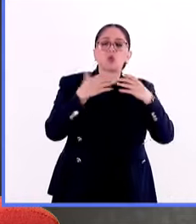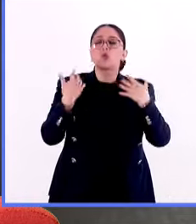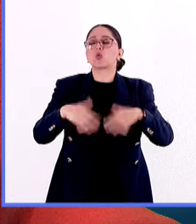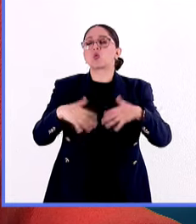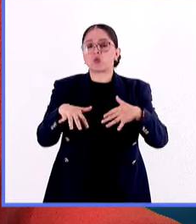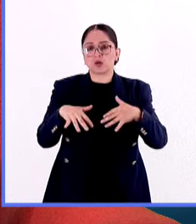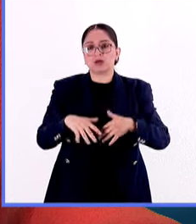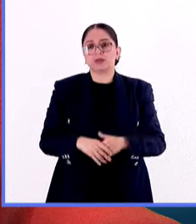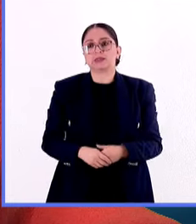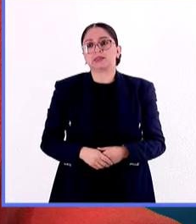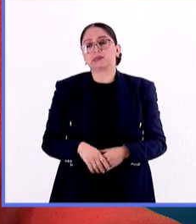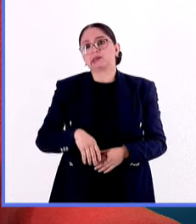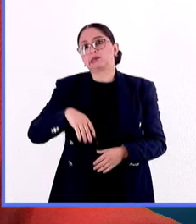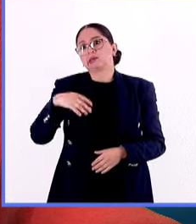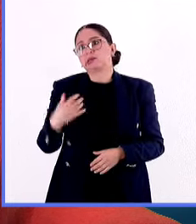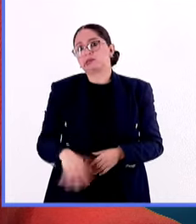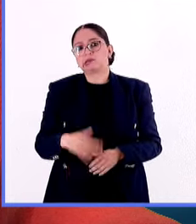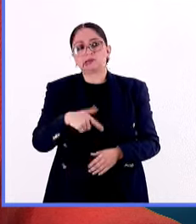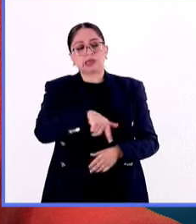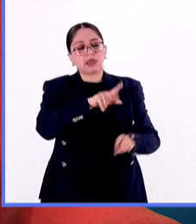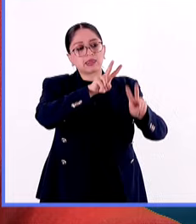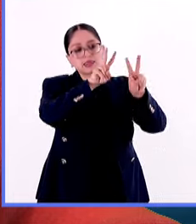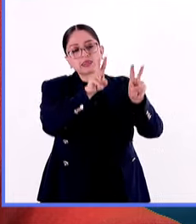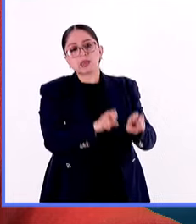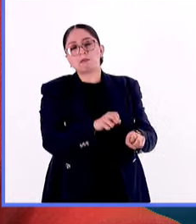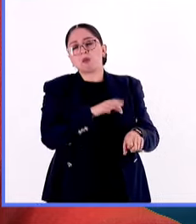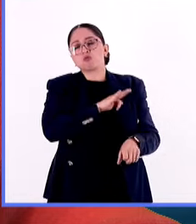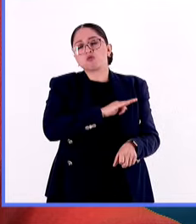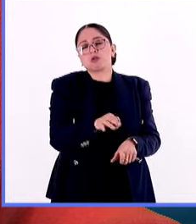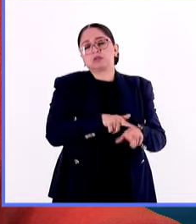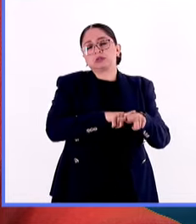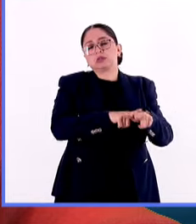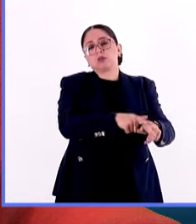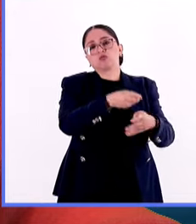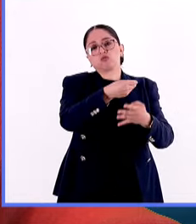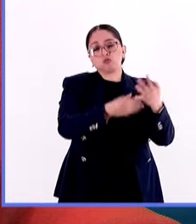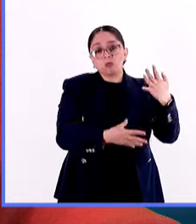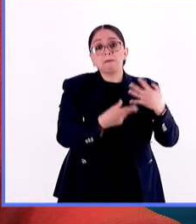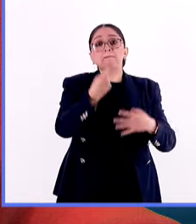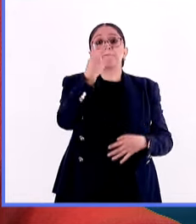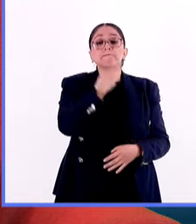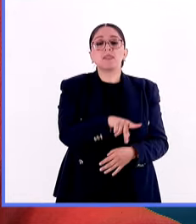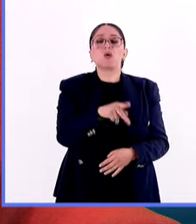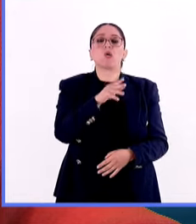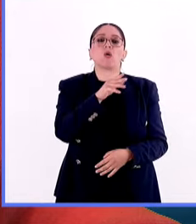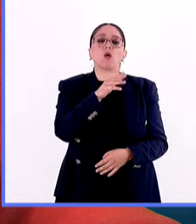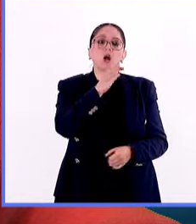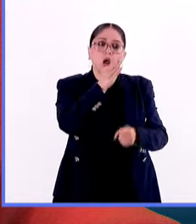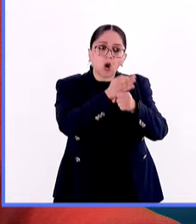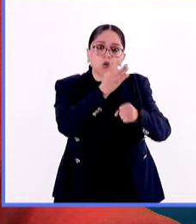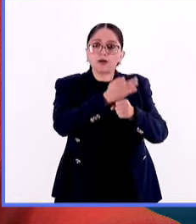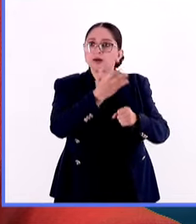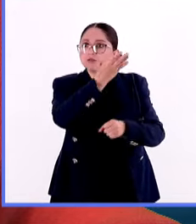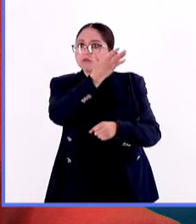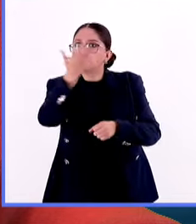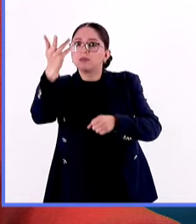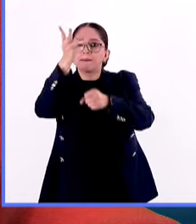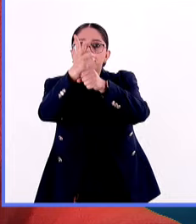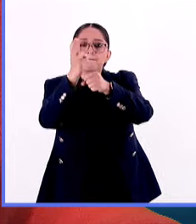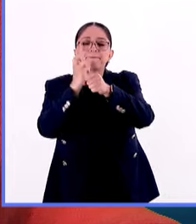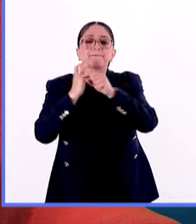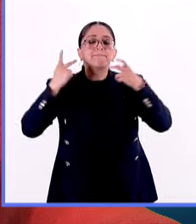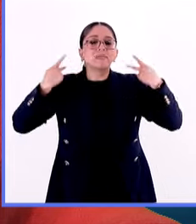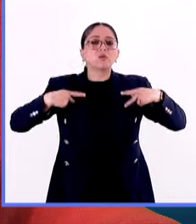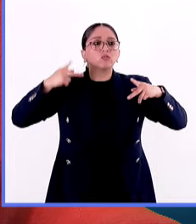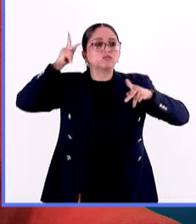que podríamos seguir hablando, pero lo que sí podemos hacer es invitar a la exposición, a invitar al museo, porque hay un montón de